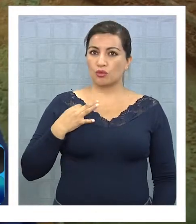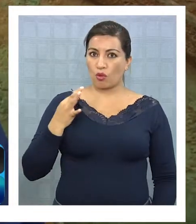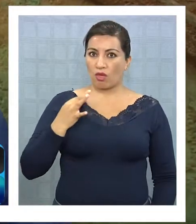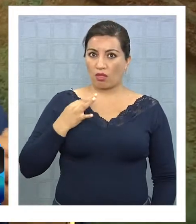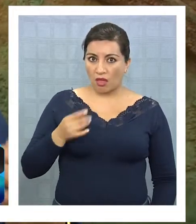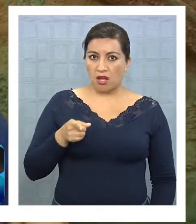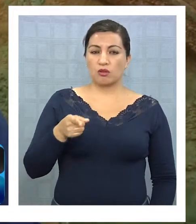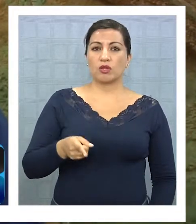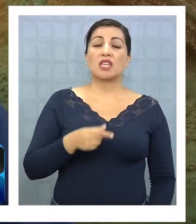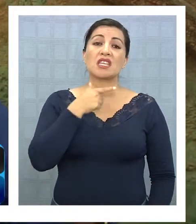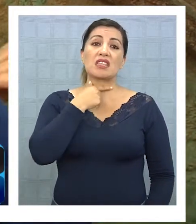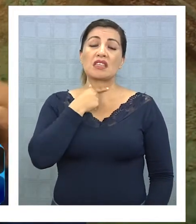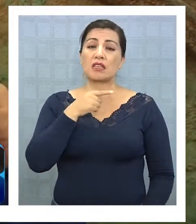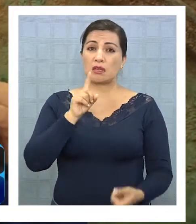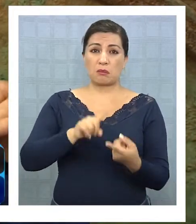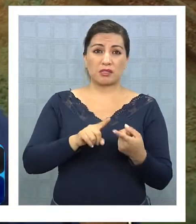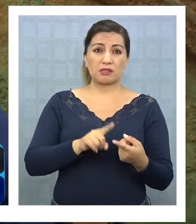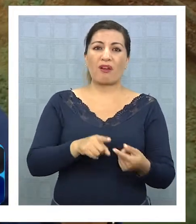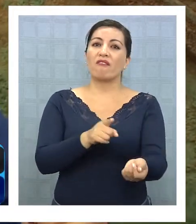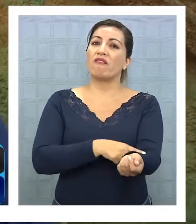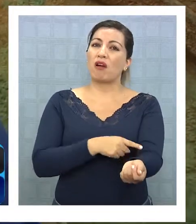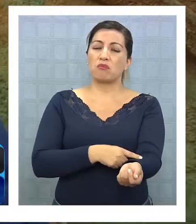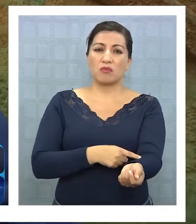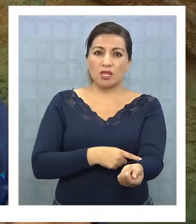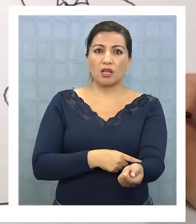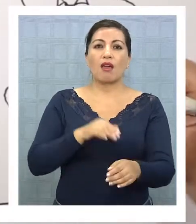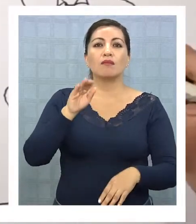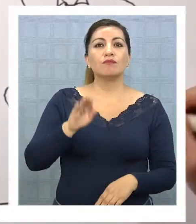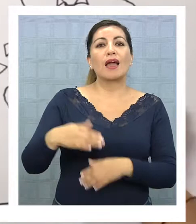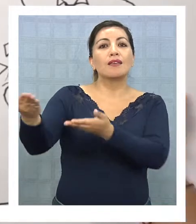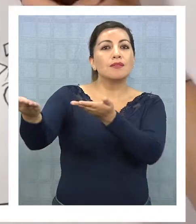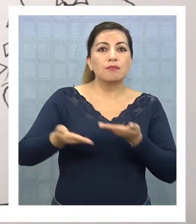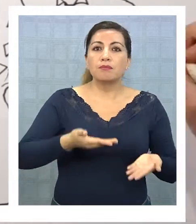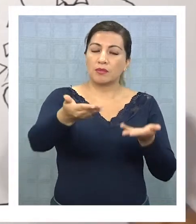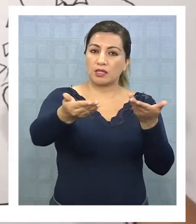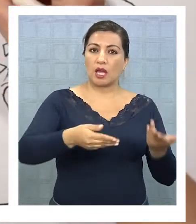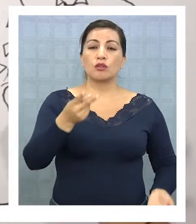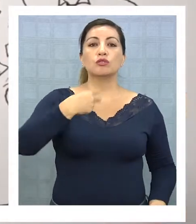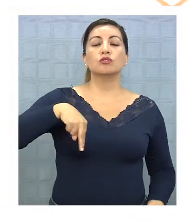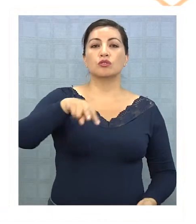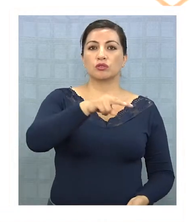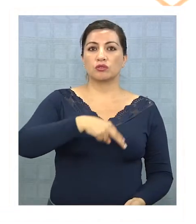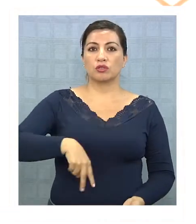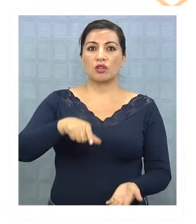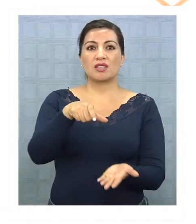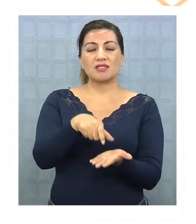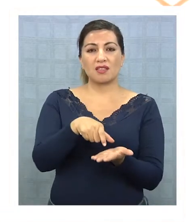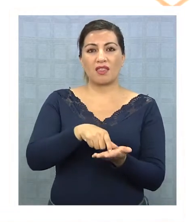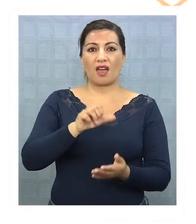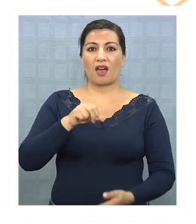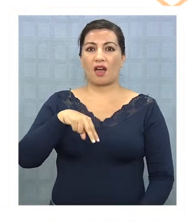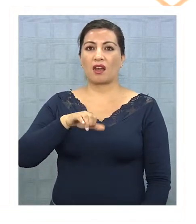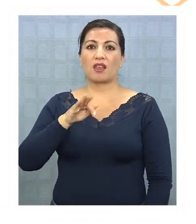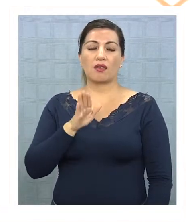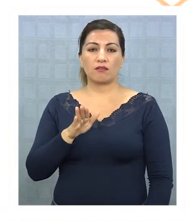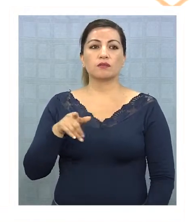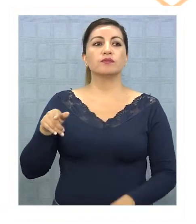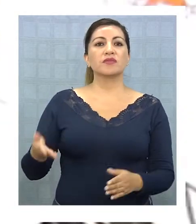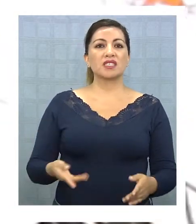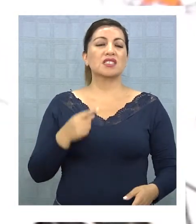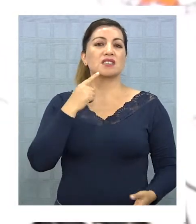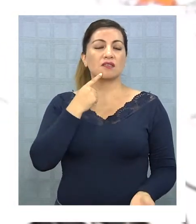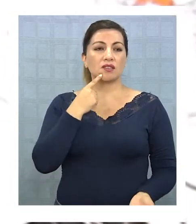participar y con familia, con lo que estime inconveniente, nosotros vamos a estar esperándolos en la sede de la ANEF. Señalan que una FP